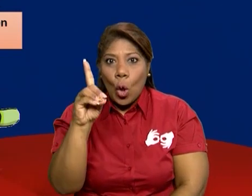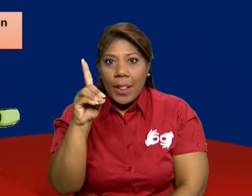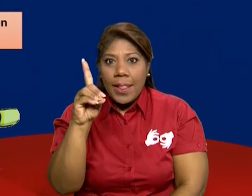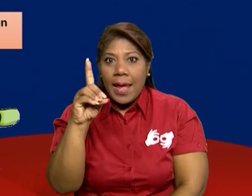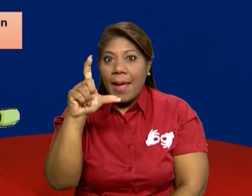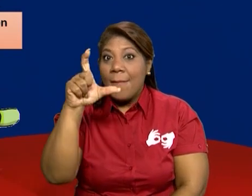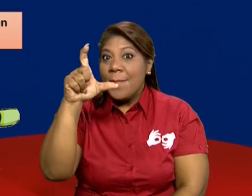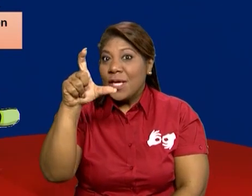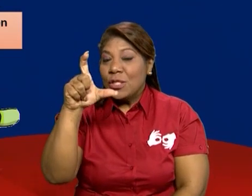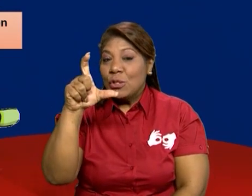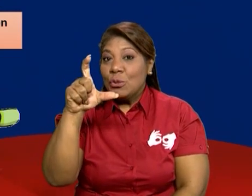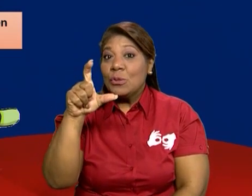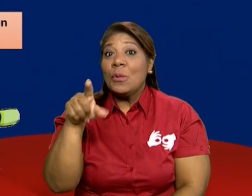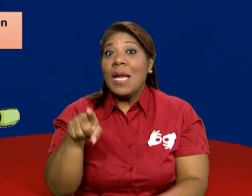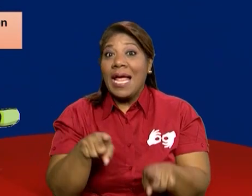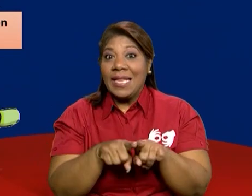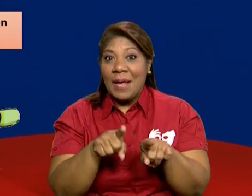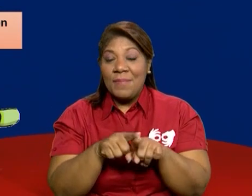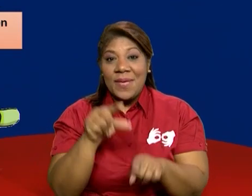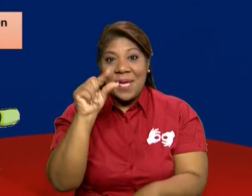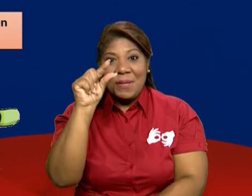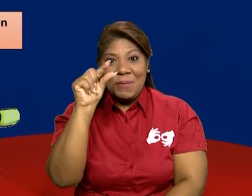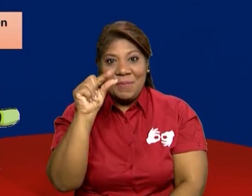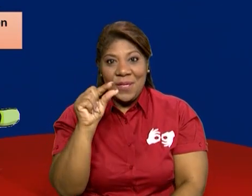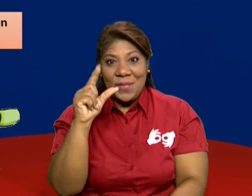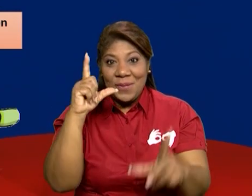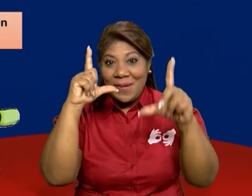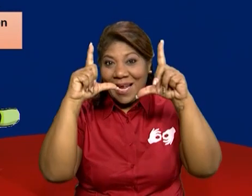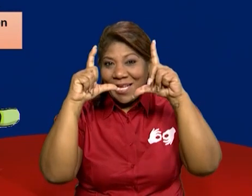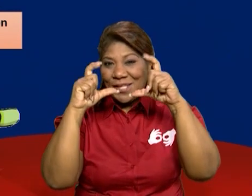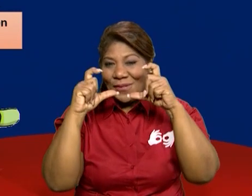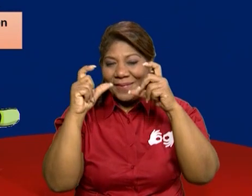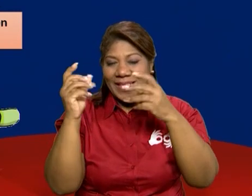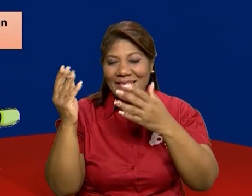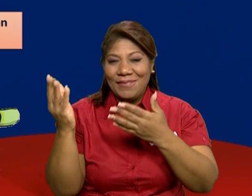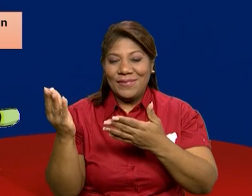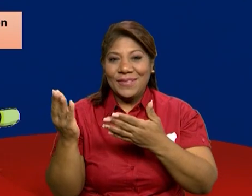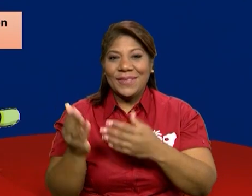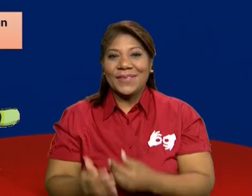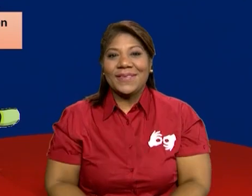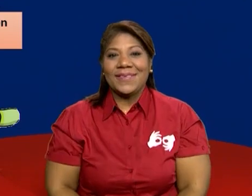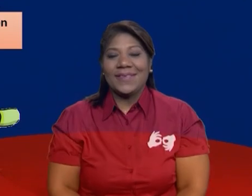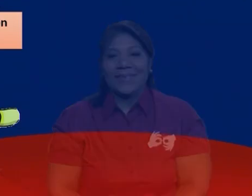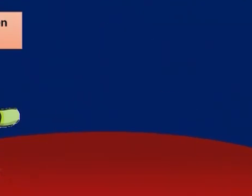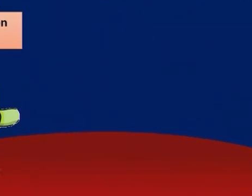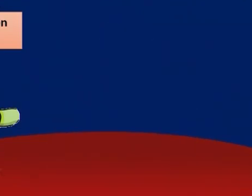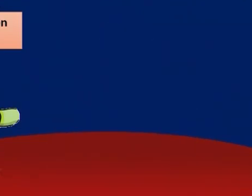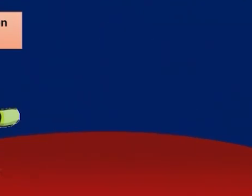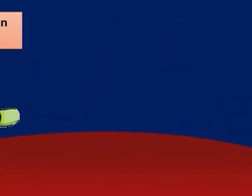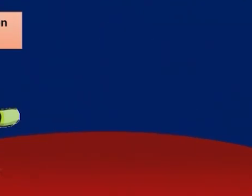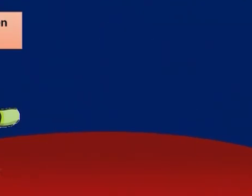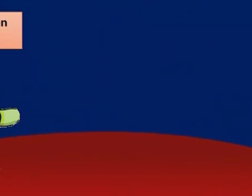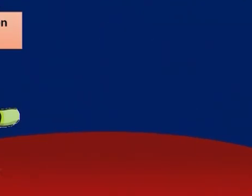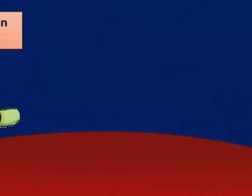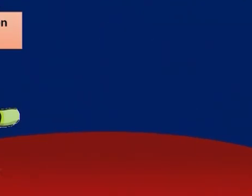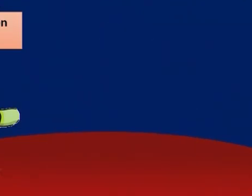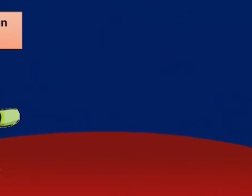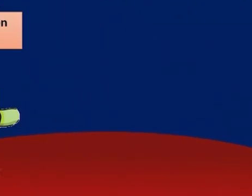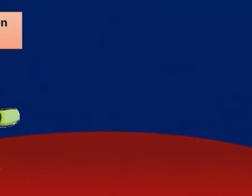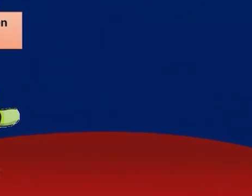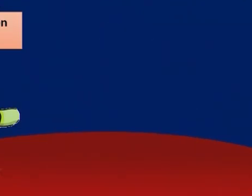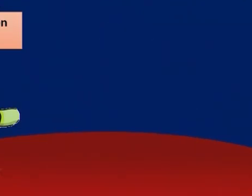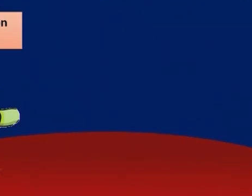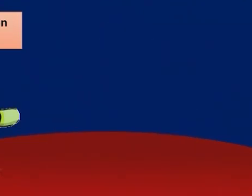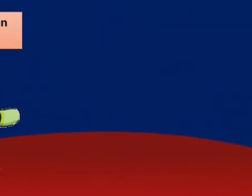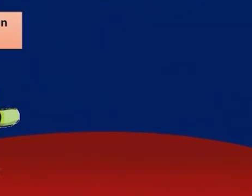medio. Bien. Le tomas captura de pantalla y esperamos pues que puedas en casa tener